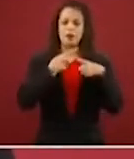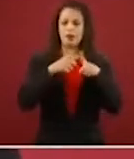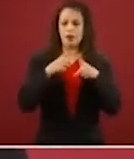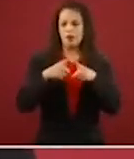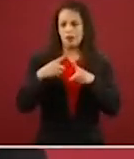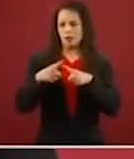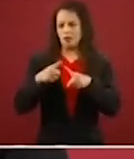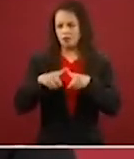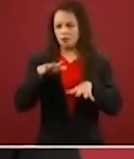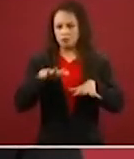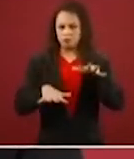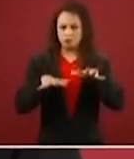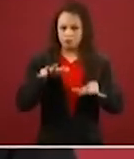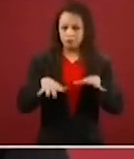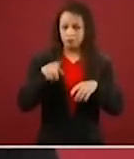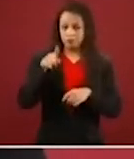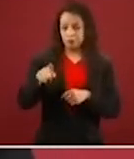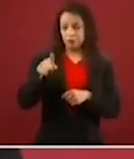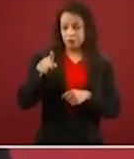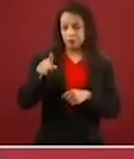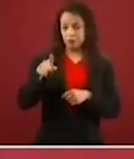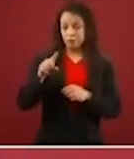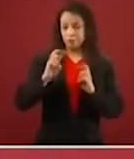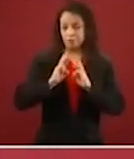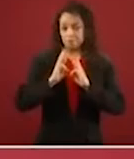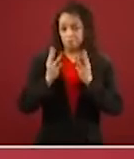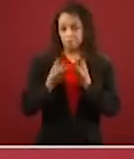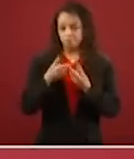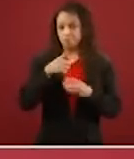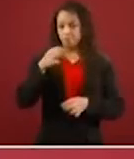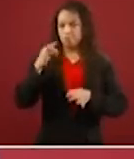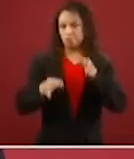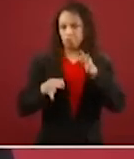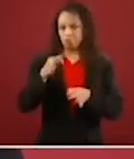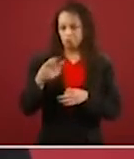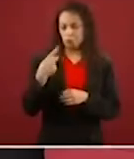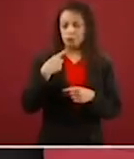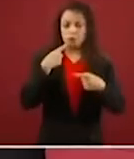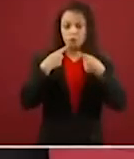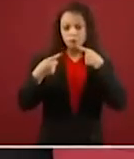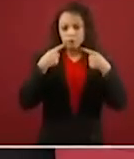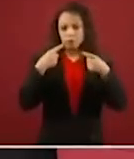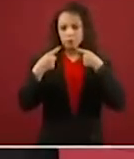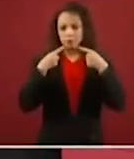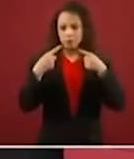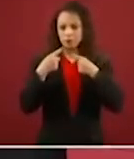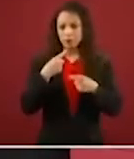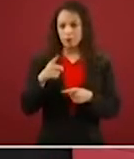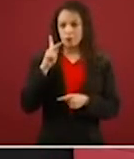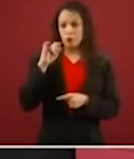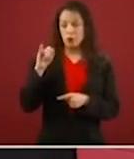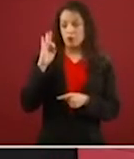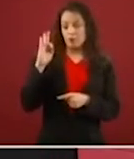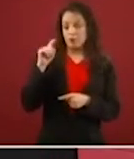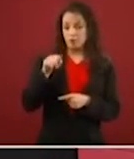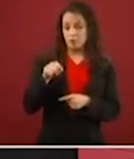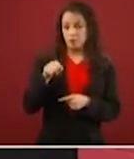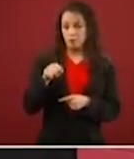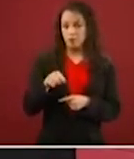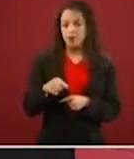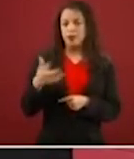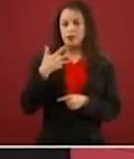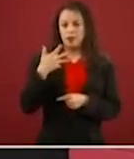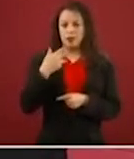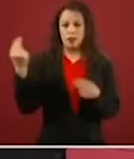el presidente, el consejero jurídico y yo comentamos que el Poder Judicial Federal no requería una